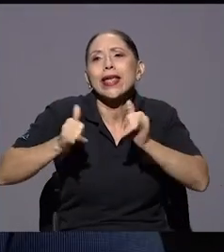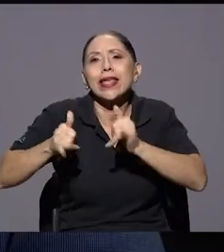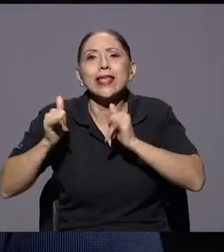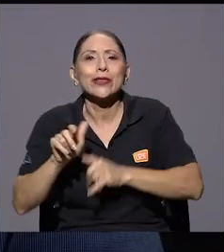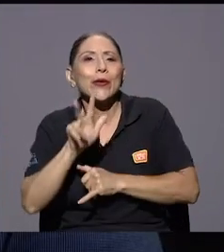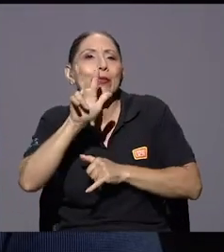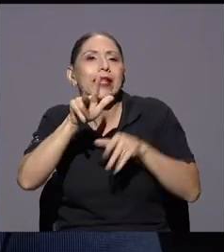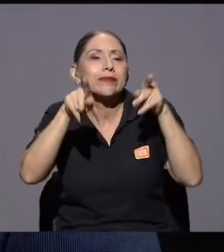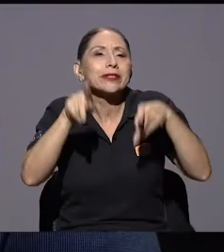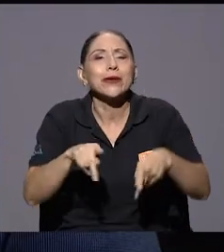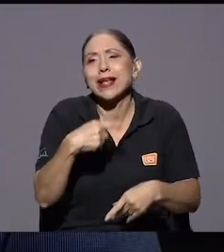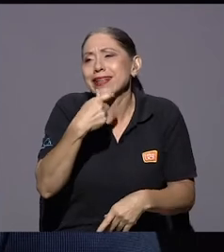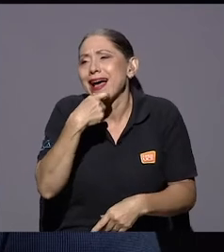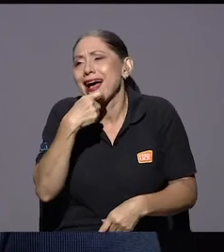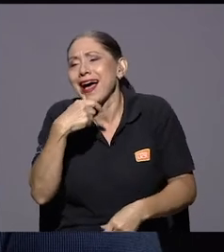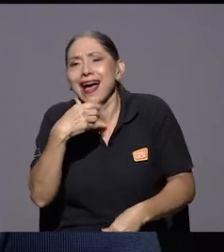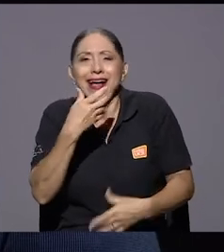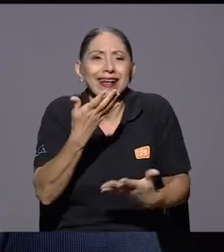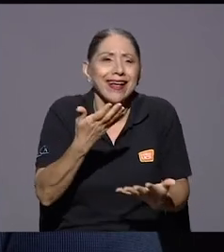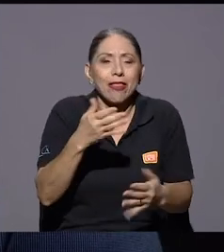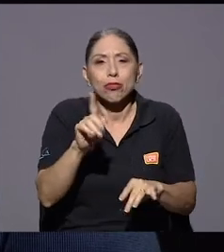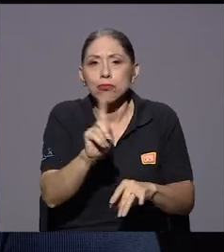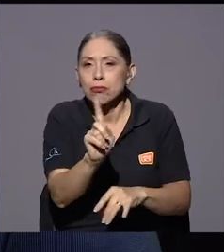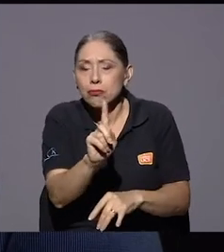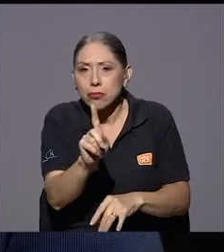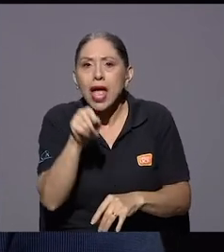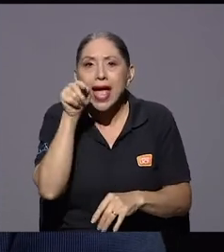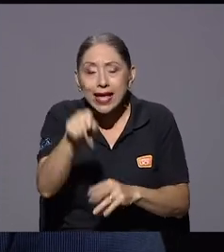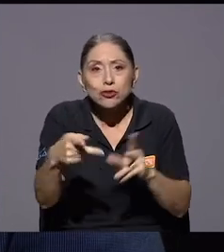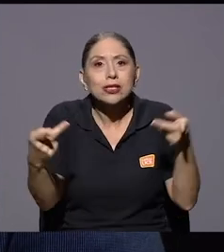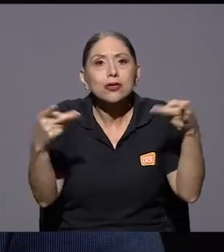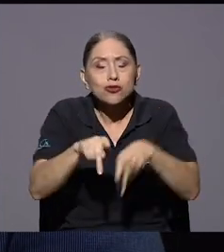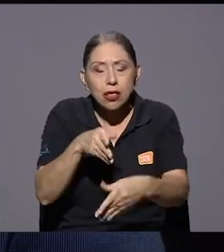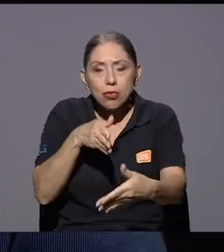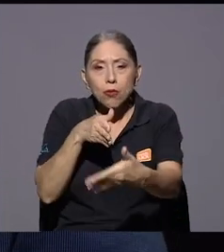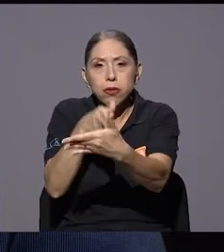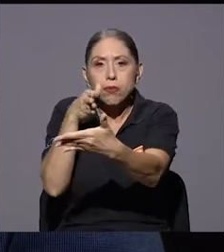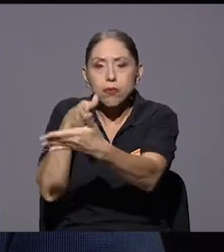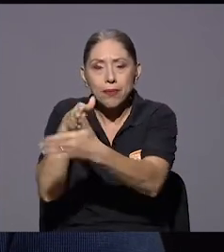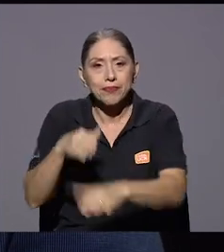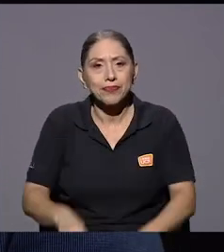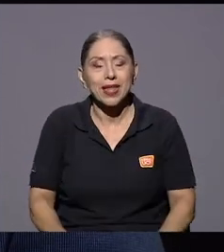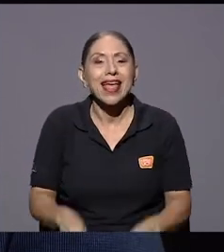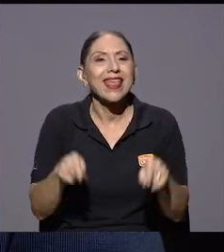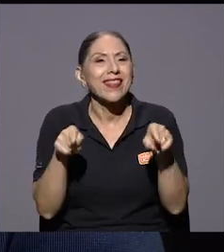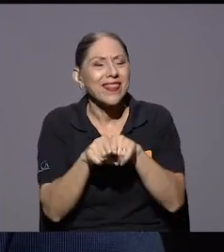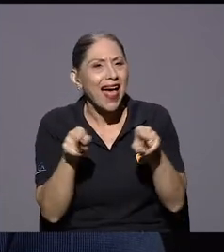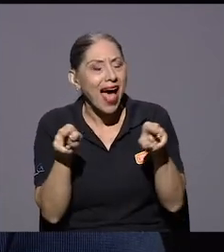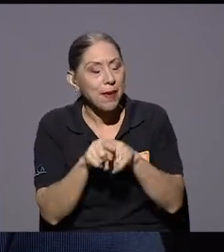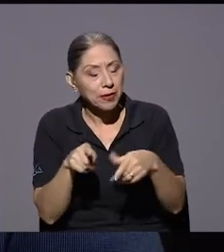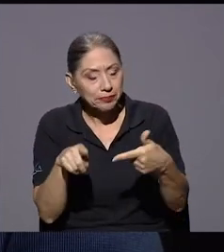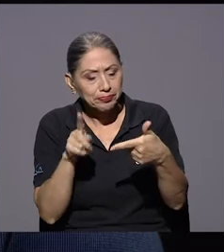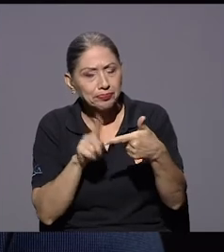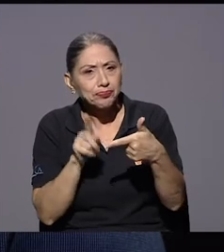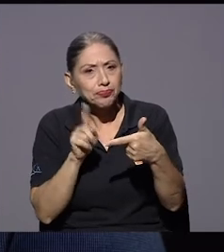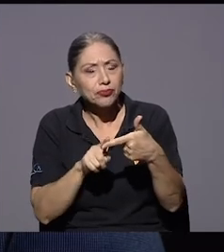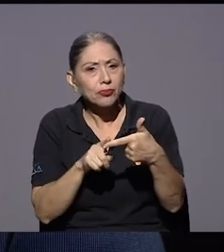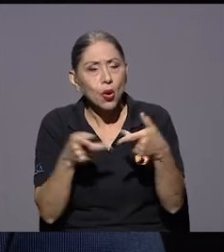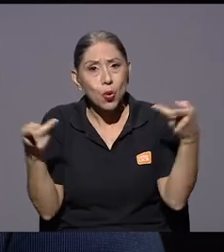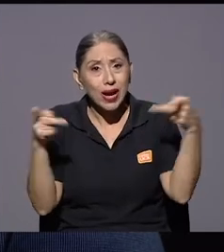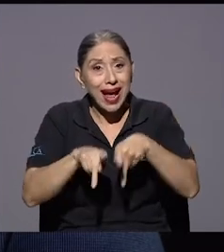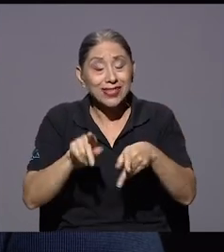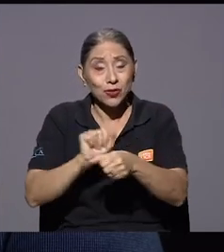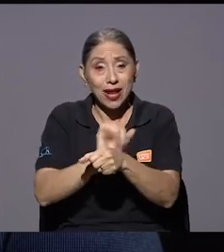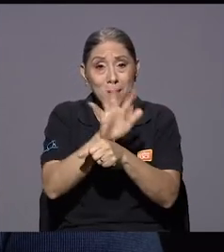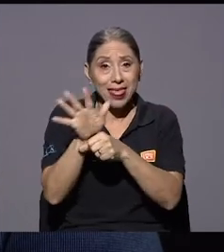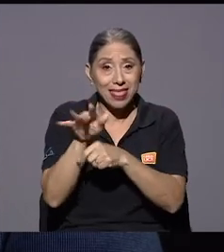haciendo chistes en redes sociales eso está sucediendo luego yo destacaría un caso muy específico de la pandemia